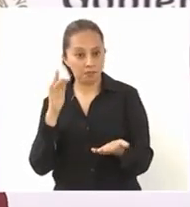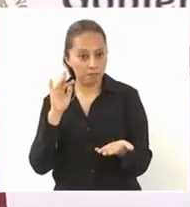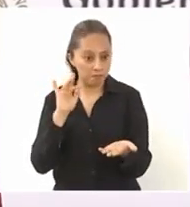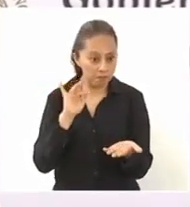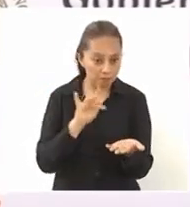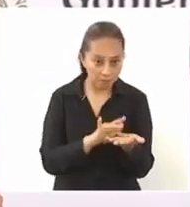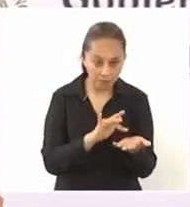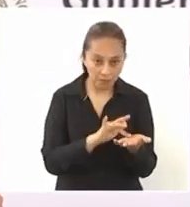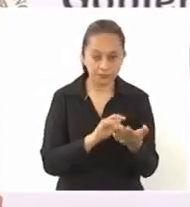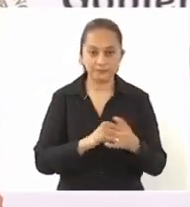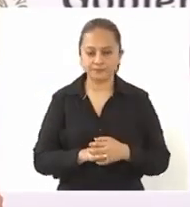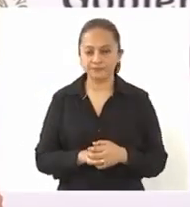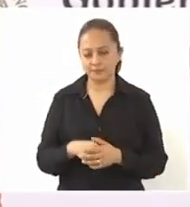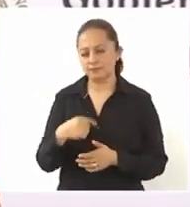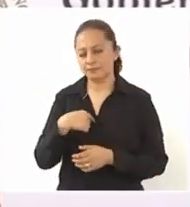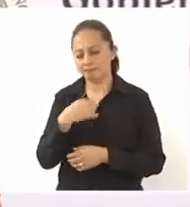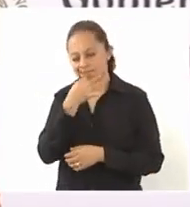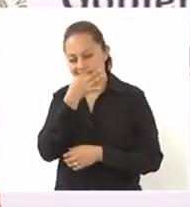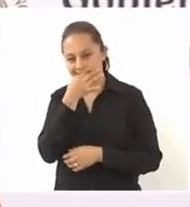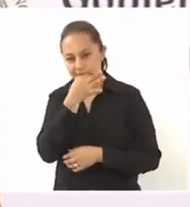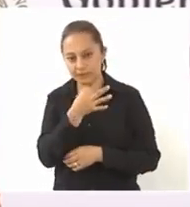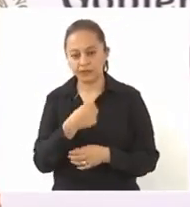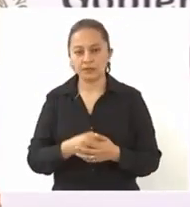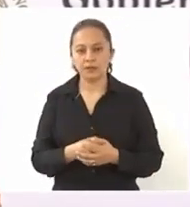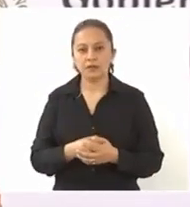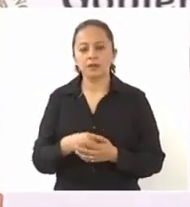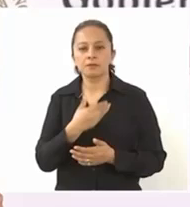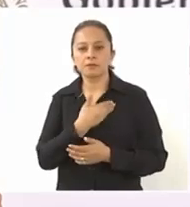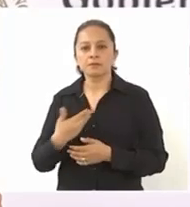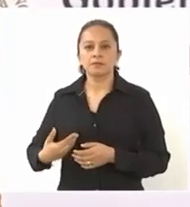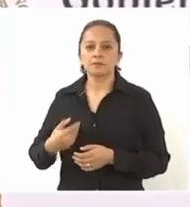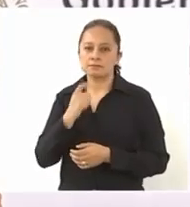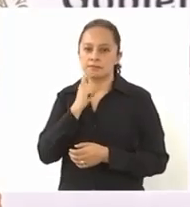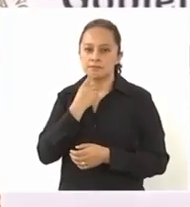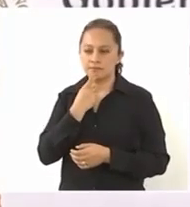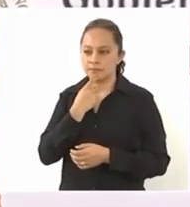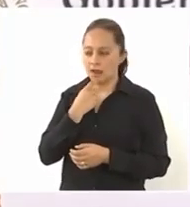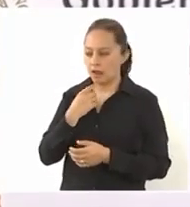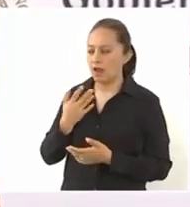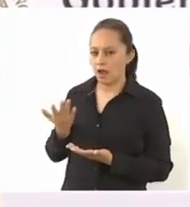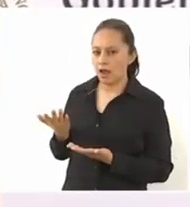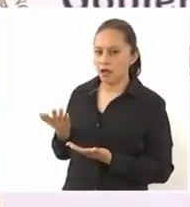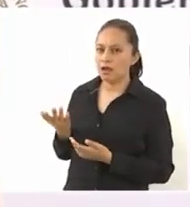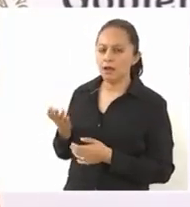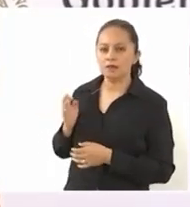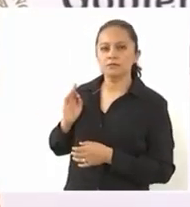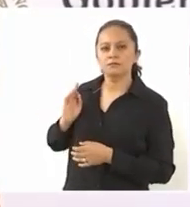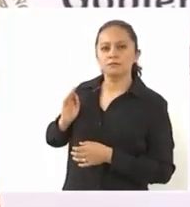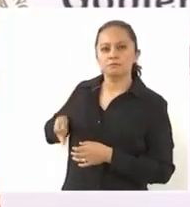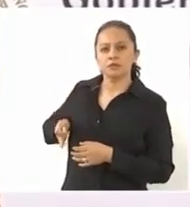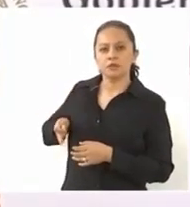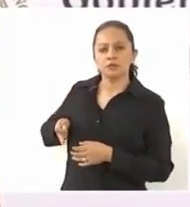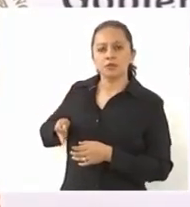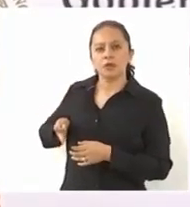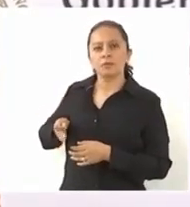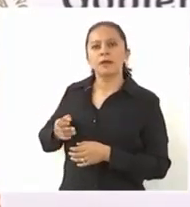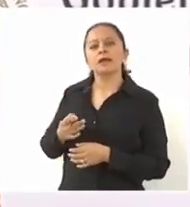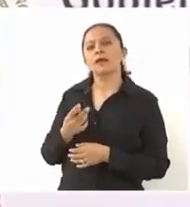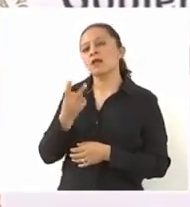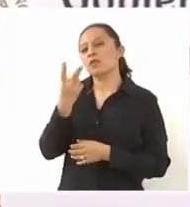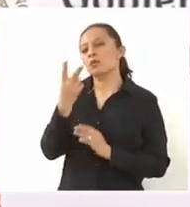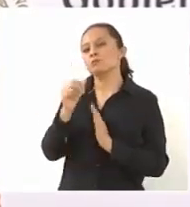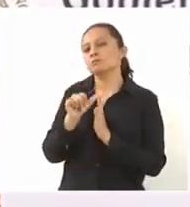Les quiero confesar que el presidente López Obrador nos dio autorización para que hace dos